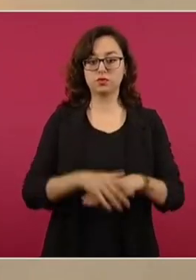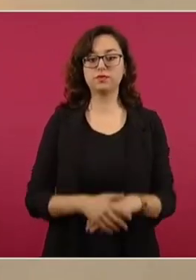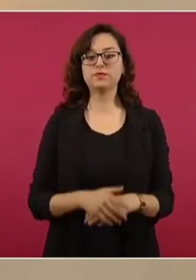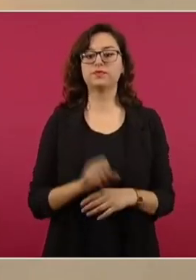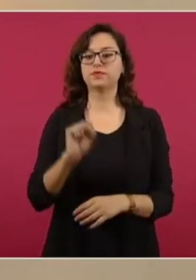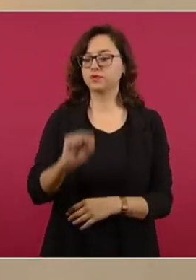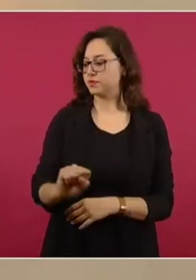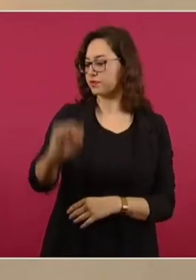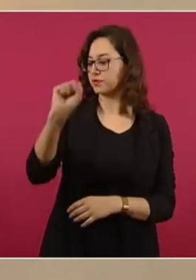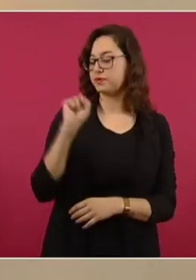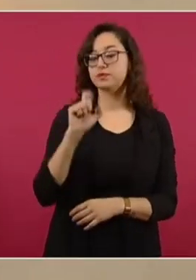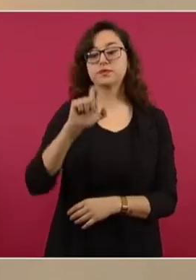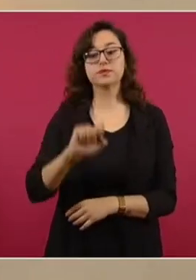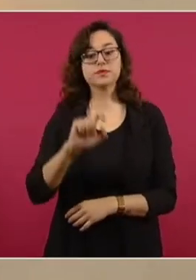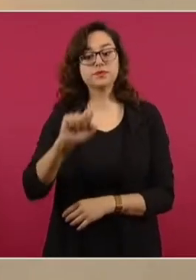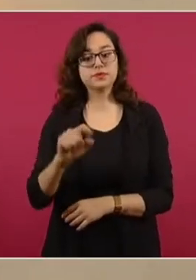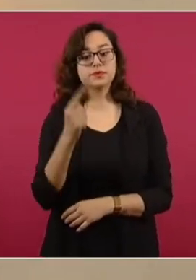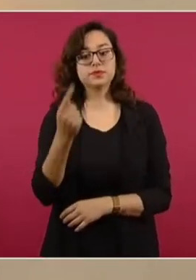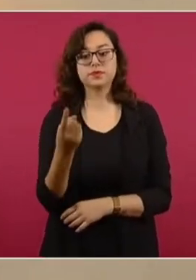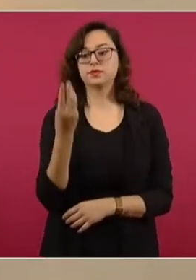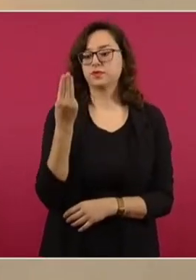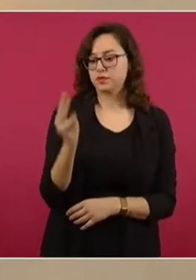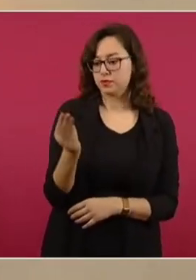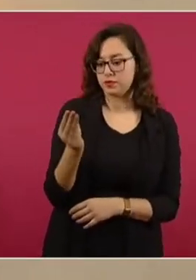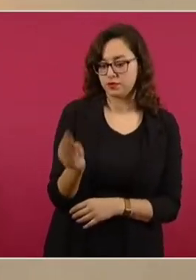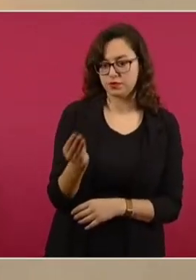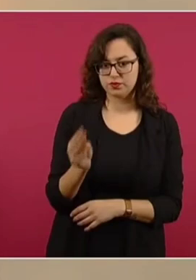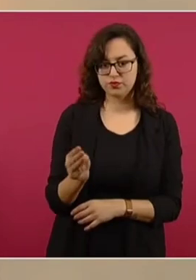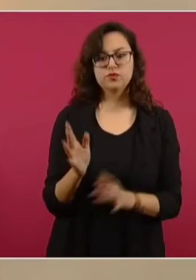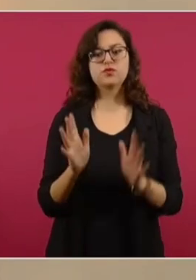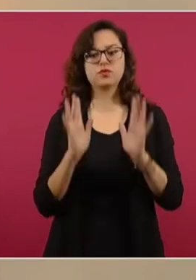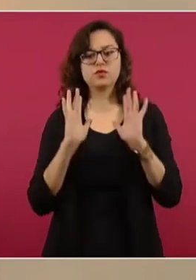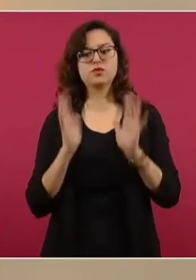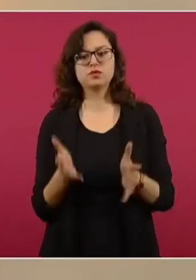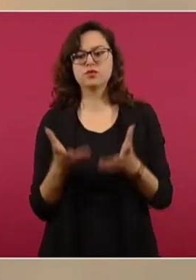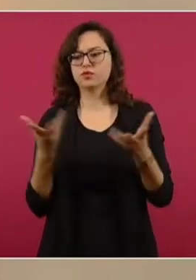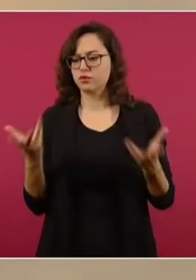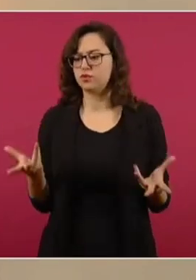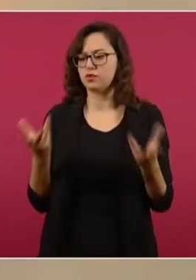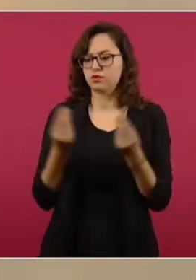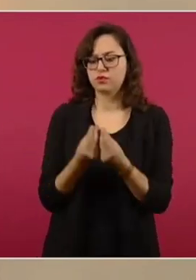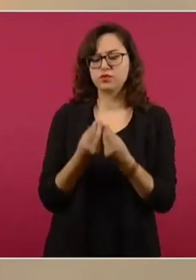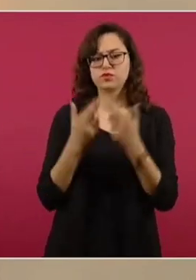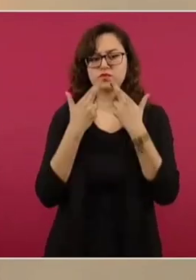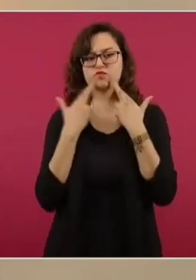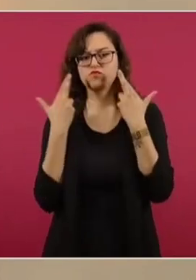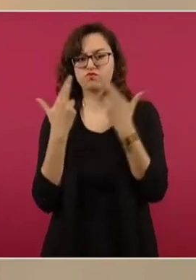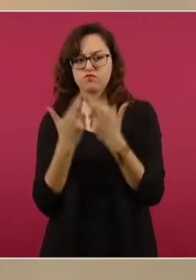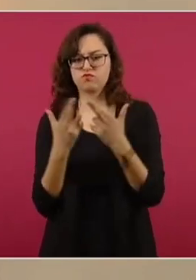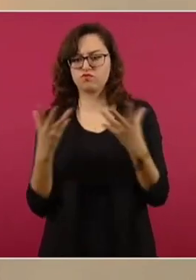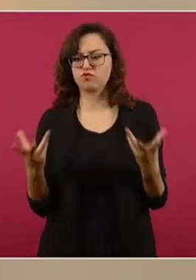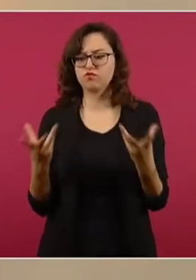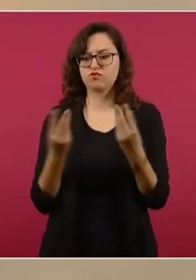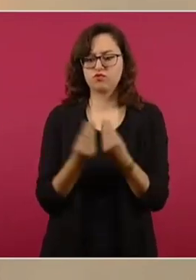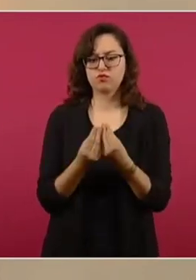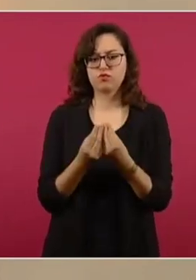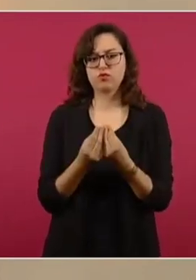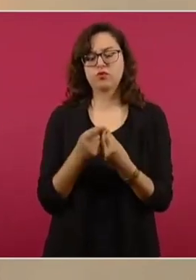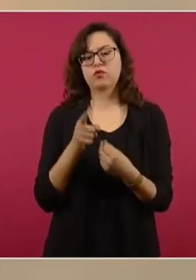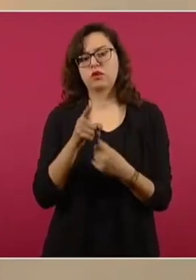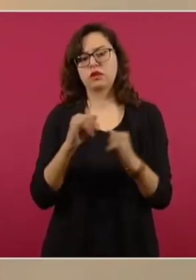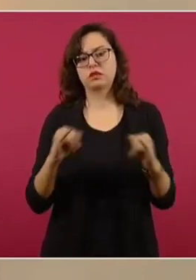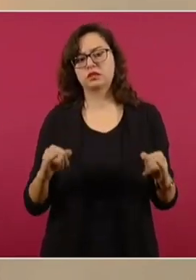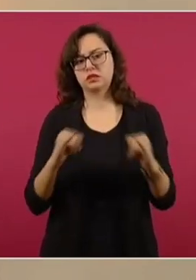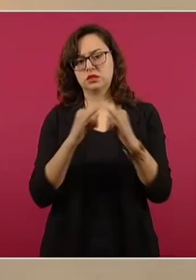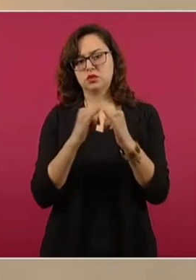21 de mayo se llevó a cabo una reunión interinstitucional del caso en el Instituto de Ciencias Forenses